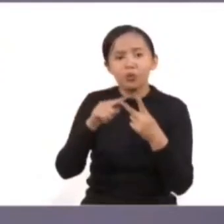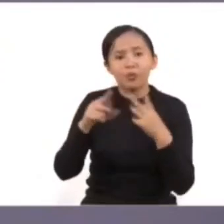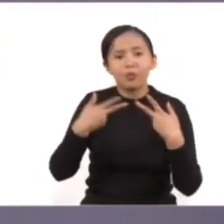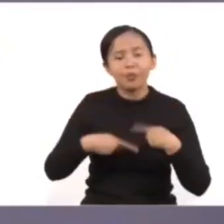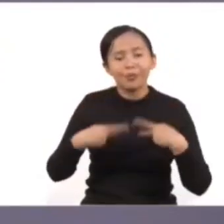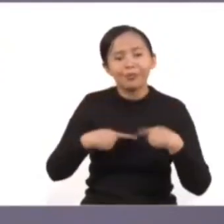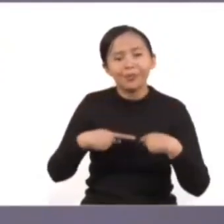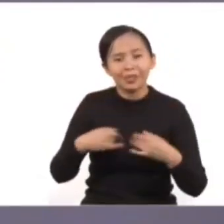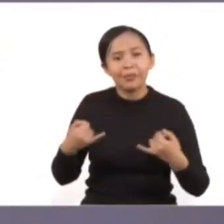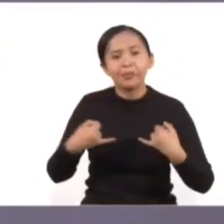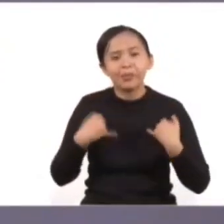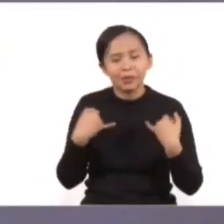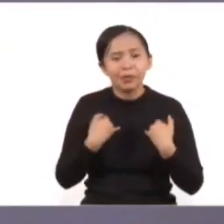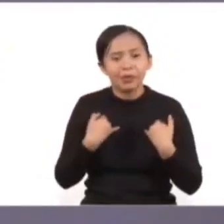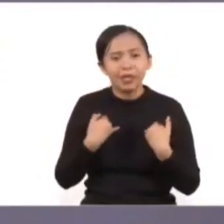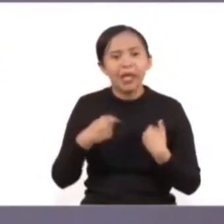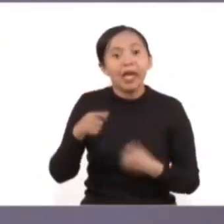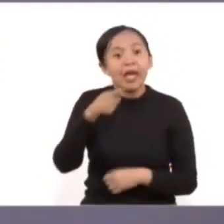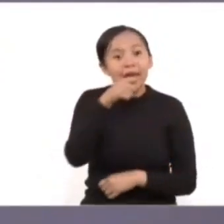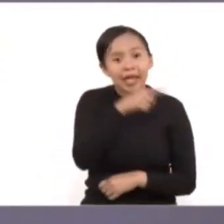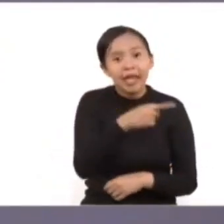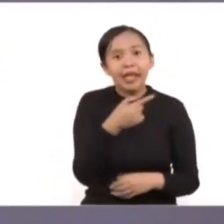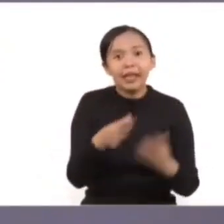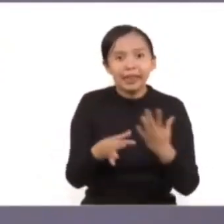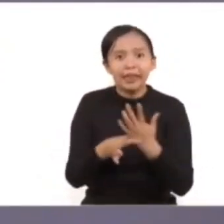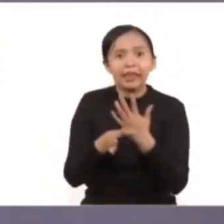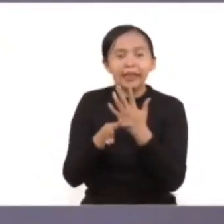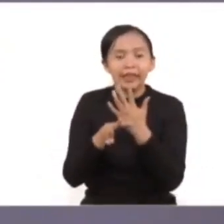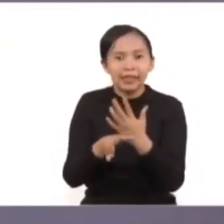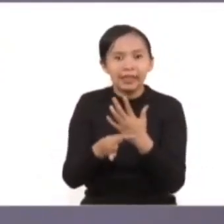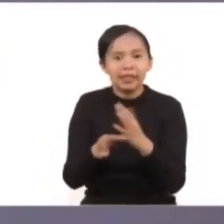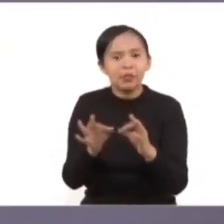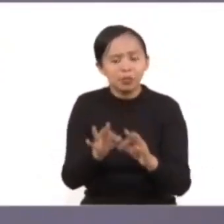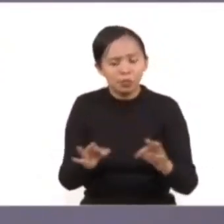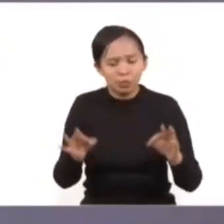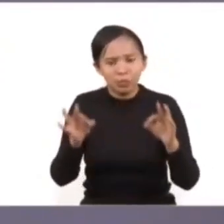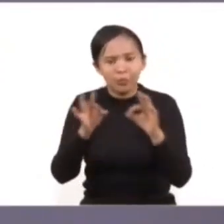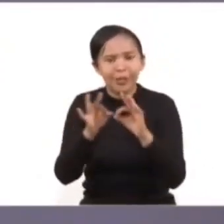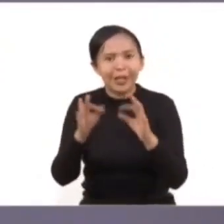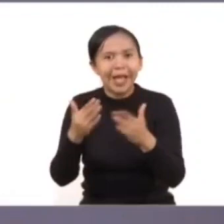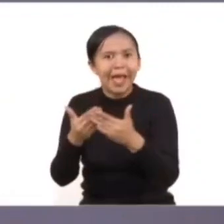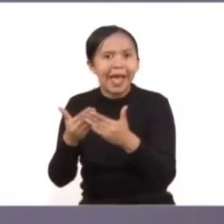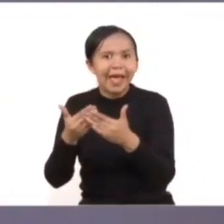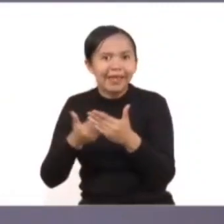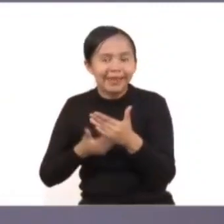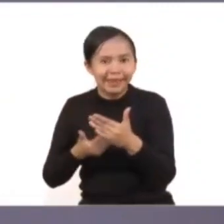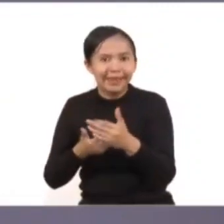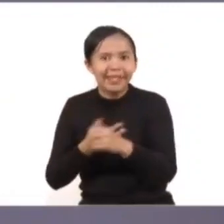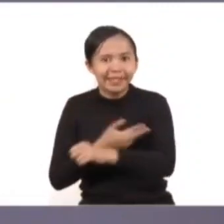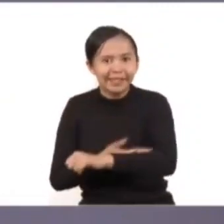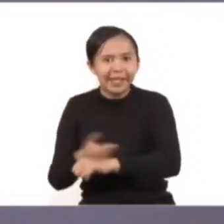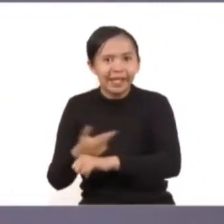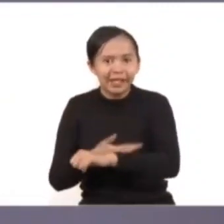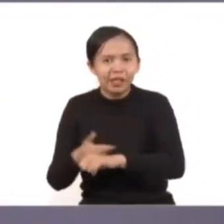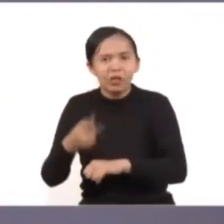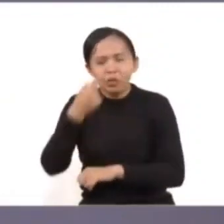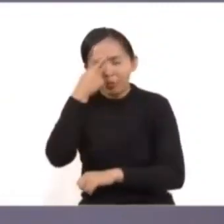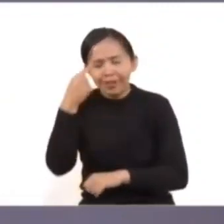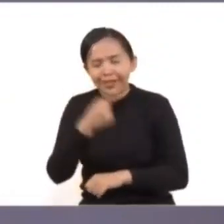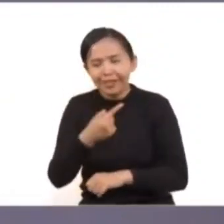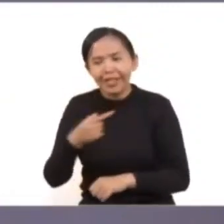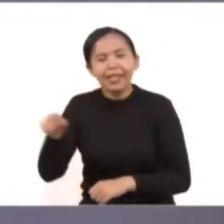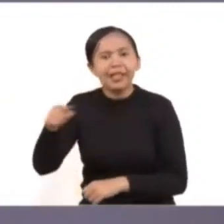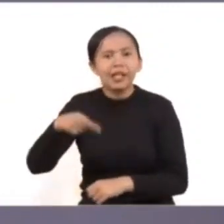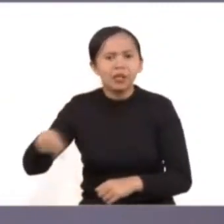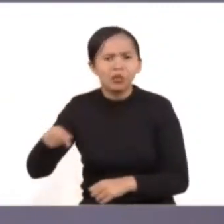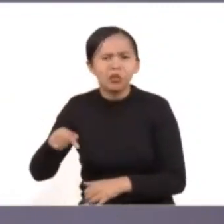implementar en el aula una estrategia que prevenga el consumo de las adicciones. Yo quiero